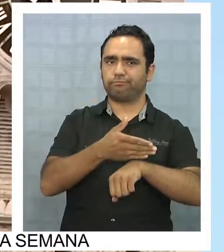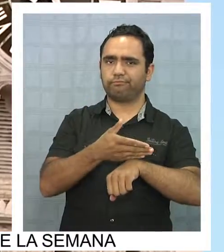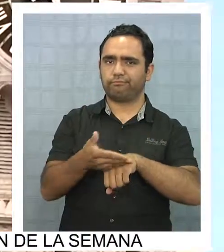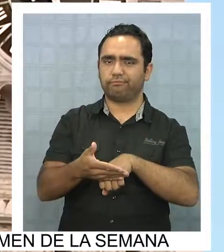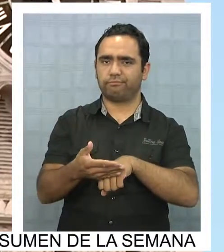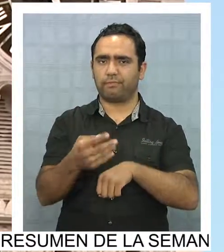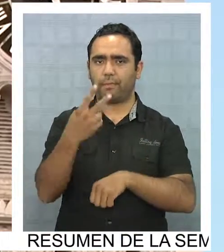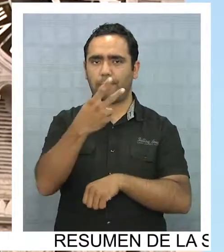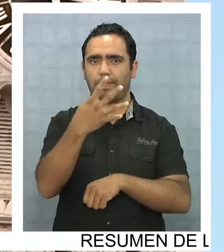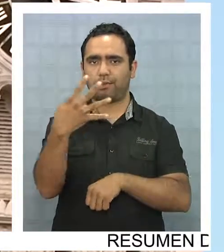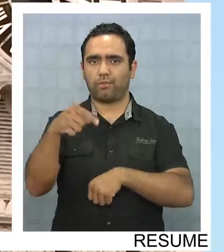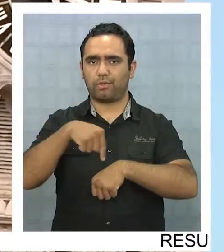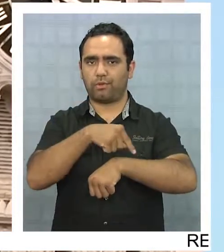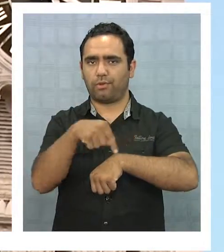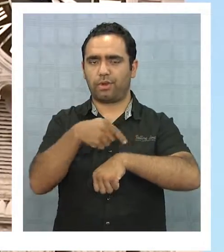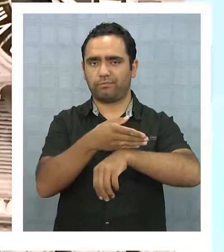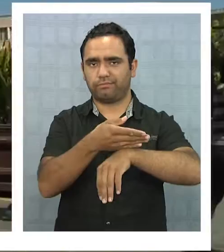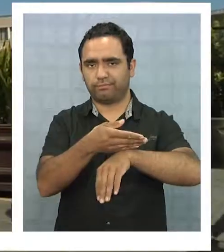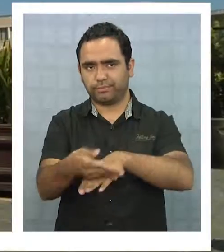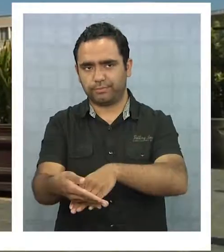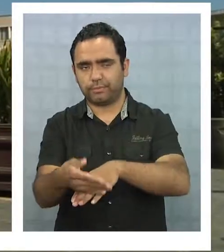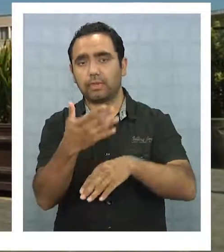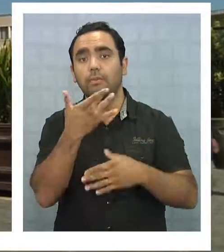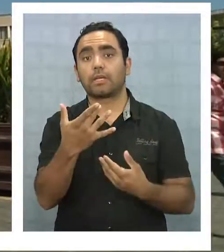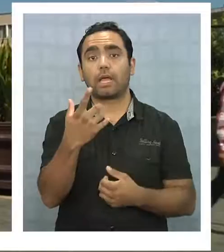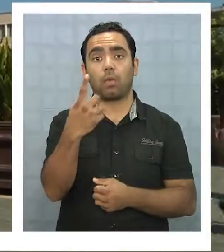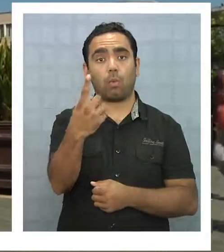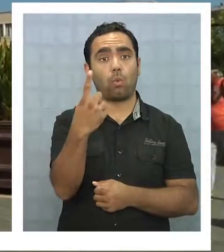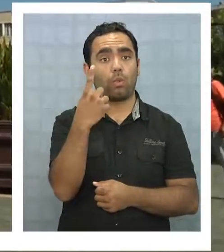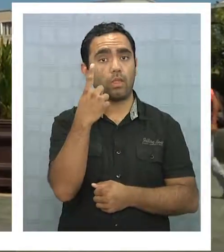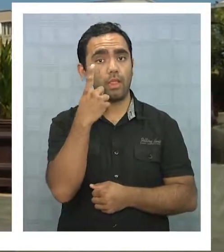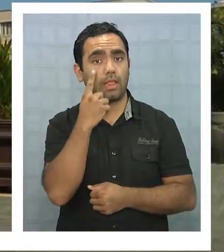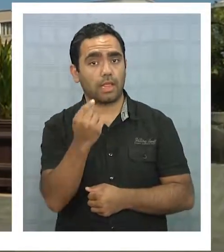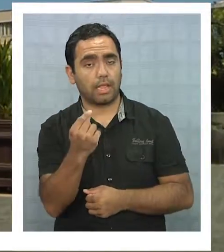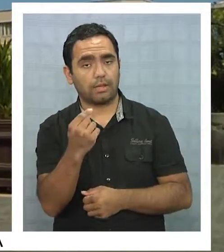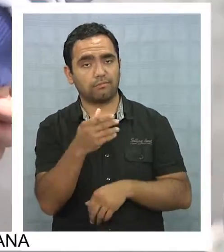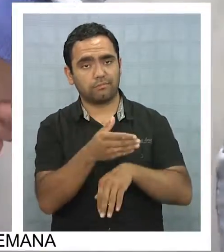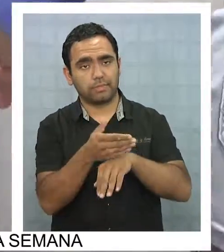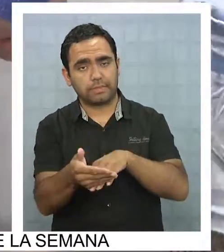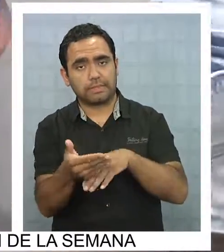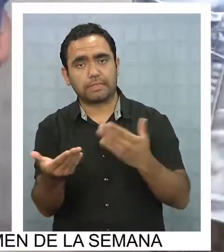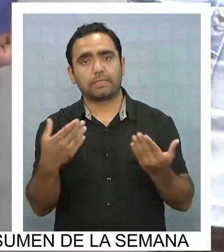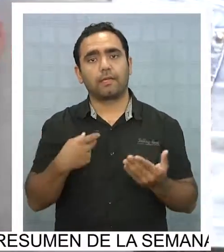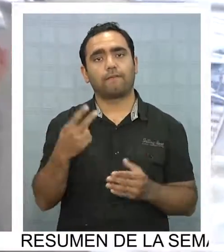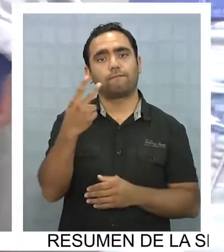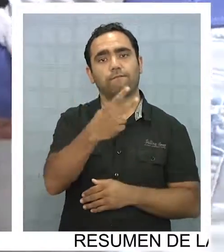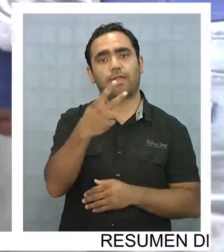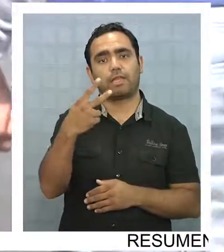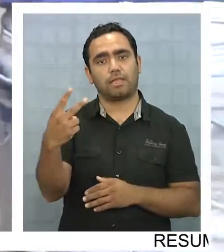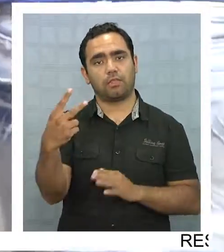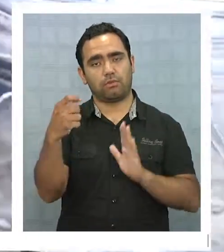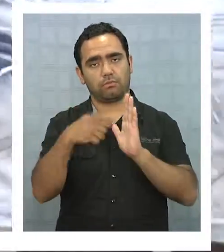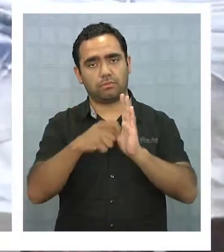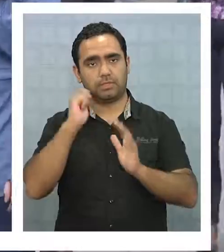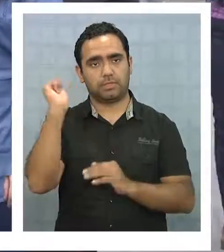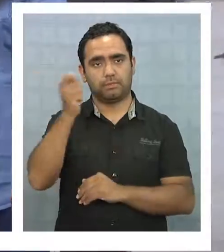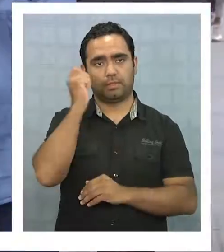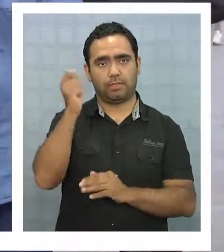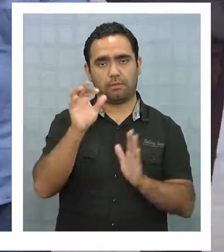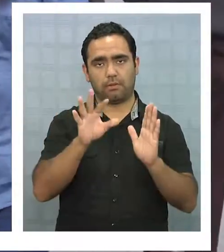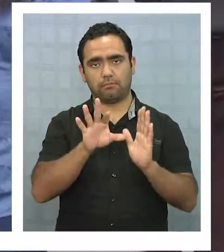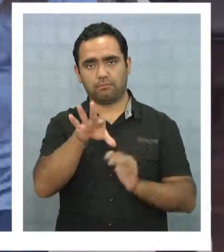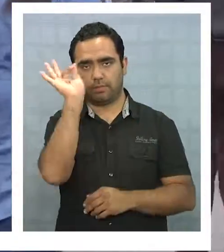24 horas. Esto porque demoró un día más y es oficialmente el 22 de septiembre, el día elegido